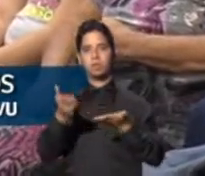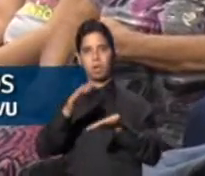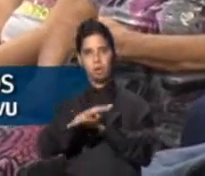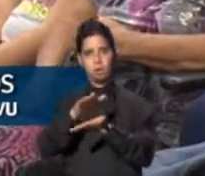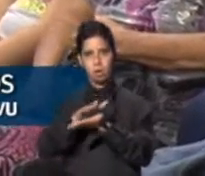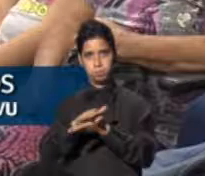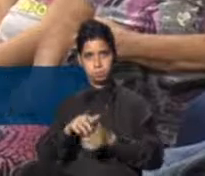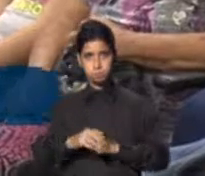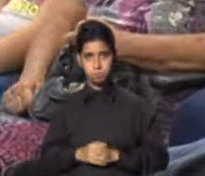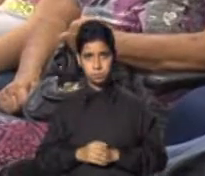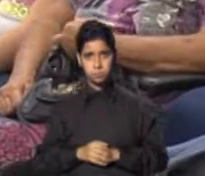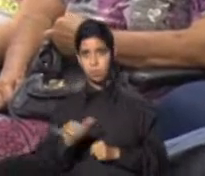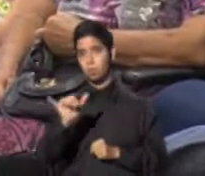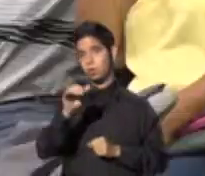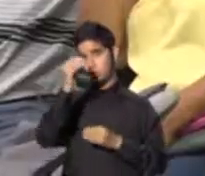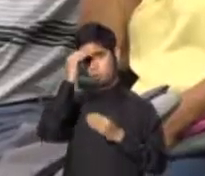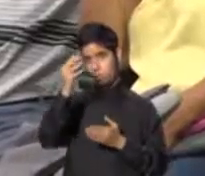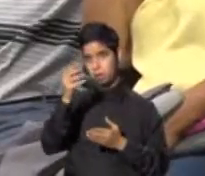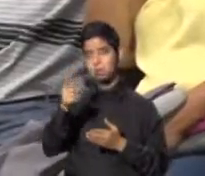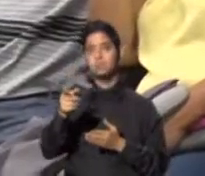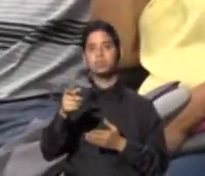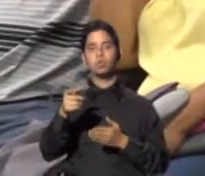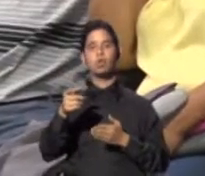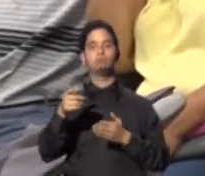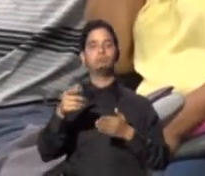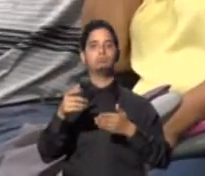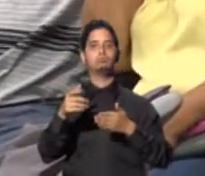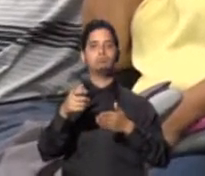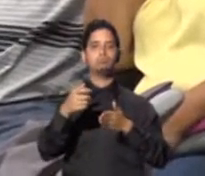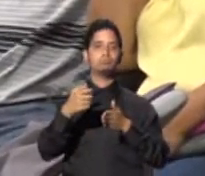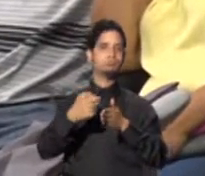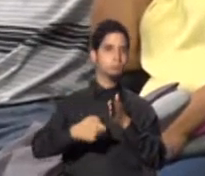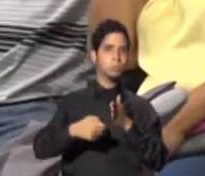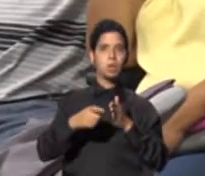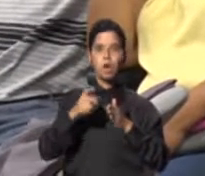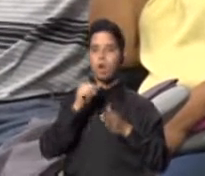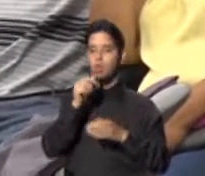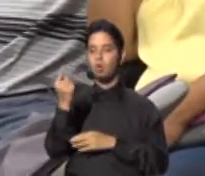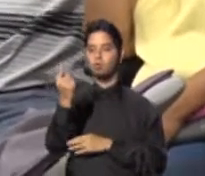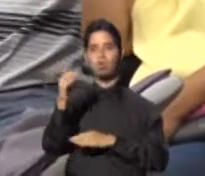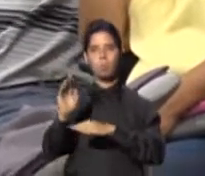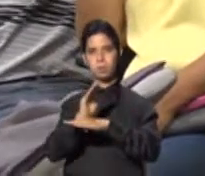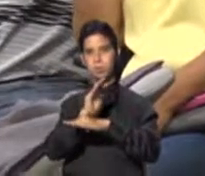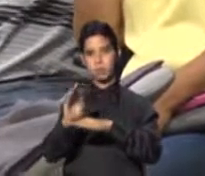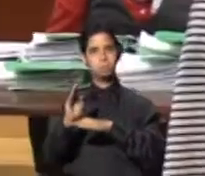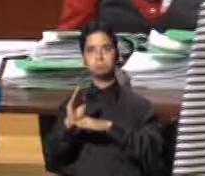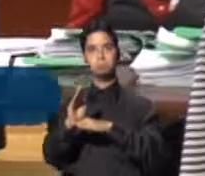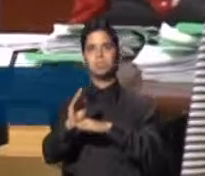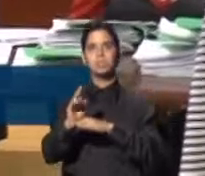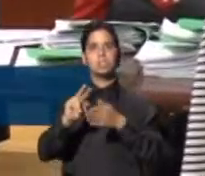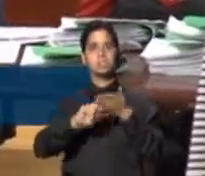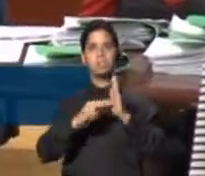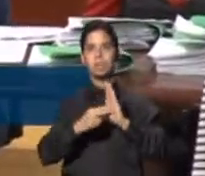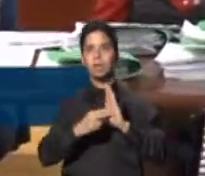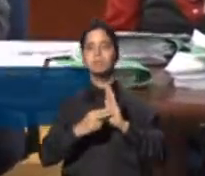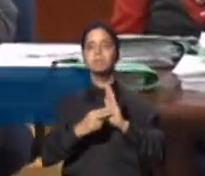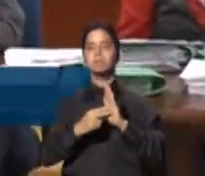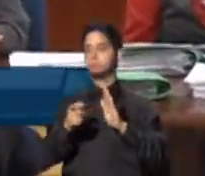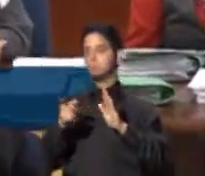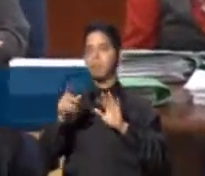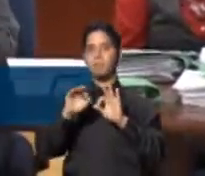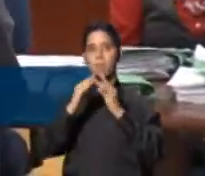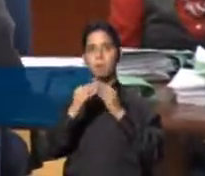usos. Indicó además que los vales otorgados no están atados a un solo comercio, por lo que las familias caborrojeñas tendrán libre